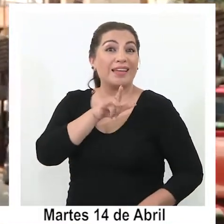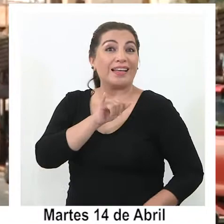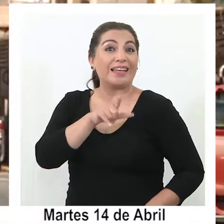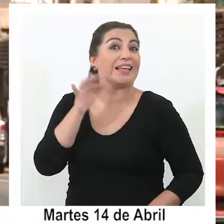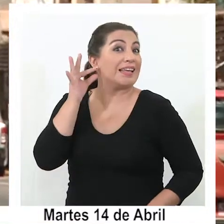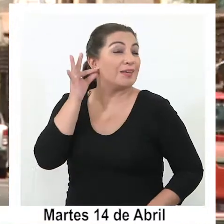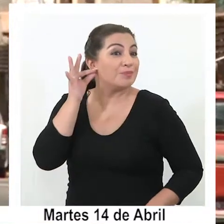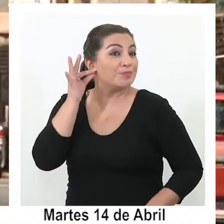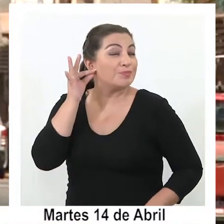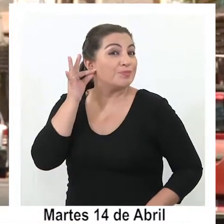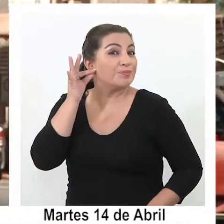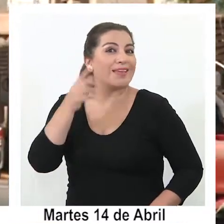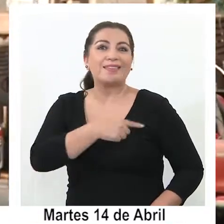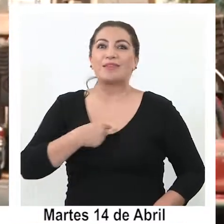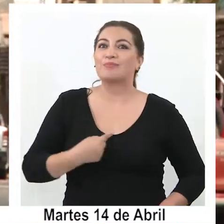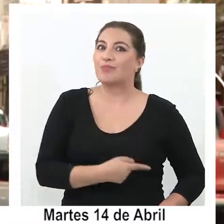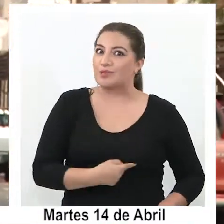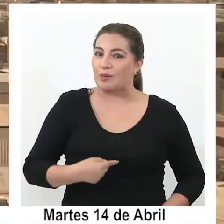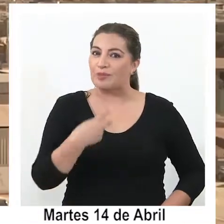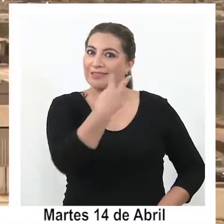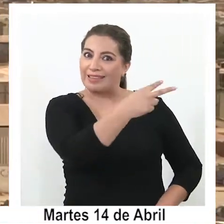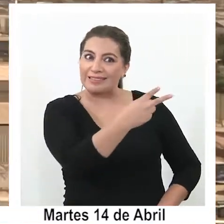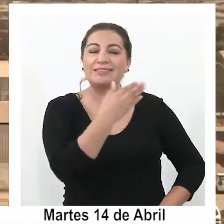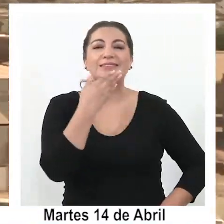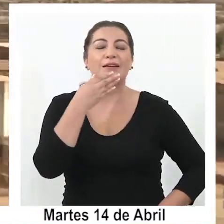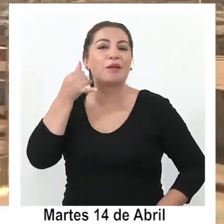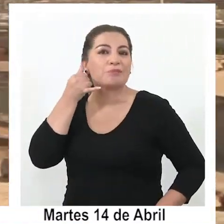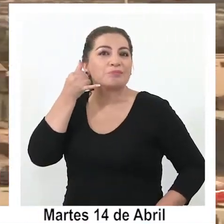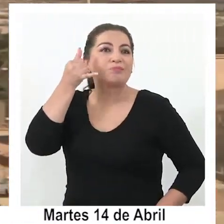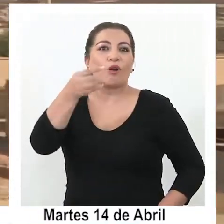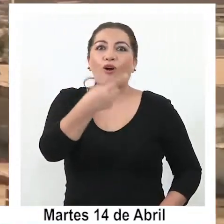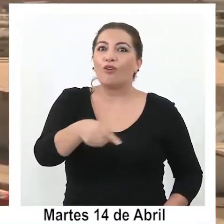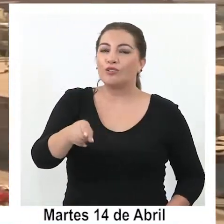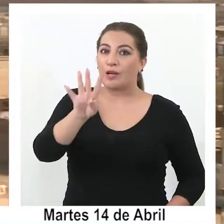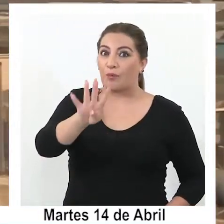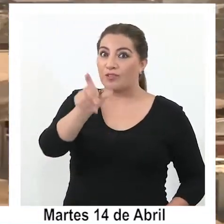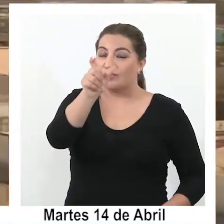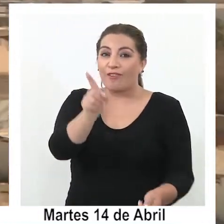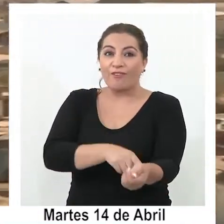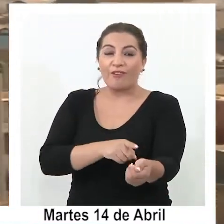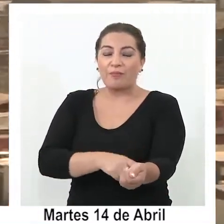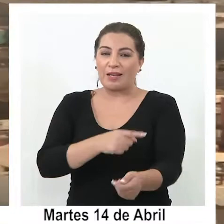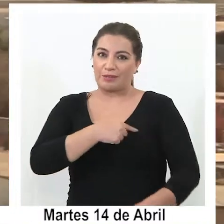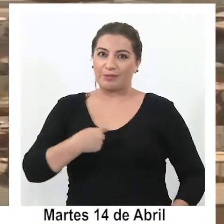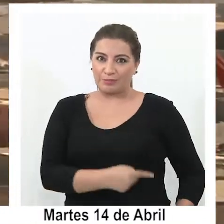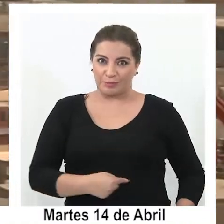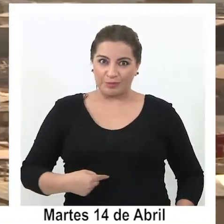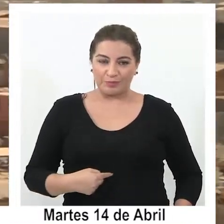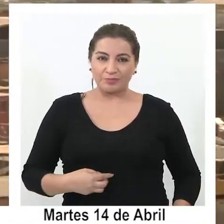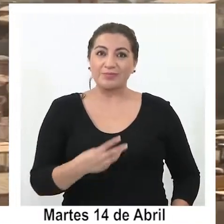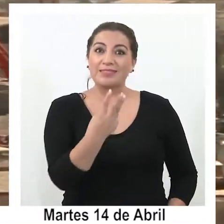vecina de la comuna de Pozo al Monte, también recibieron el llamado otras cuatro familias de esa comuna.